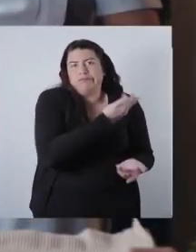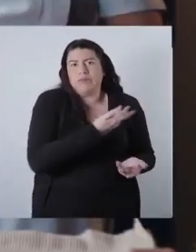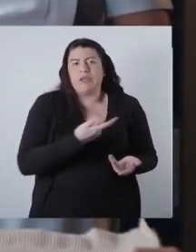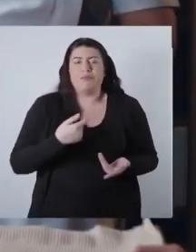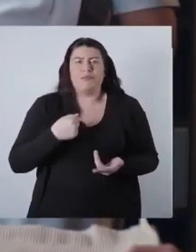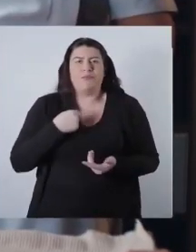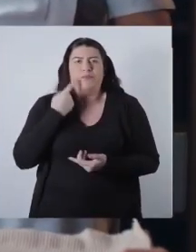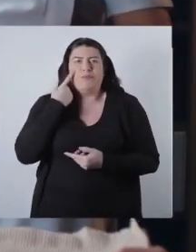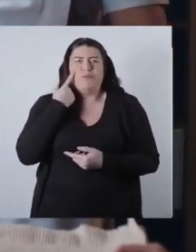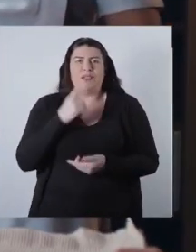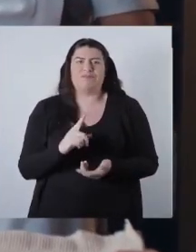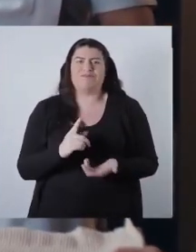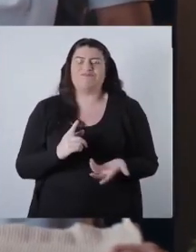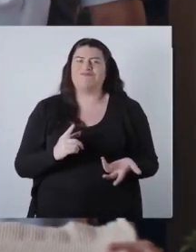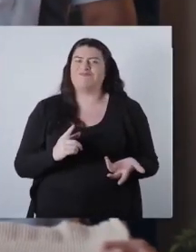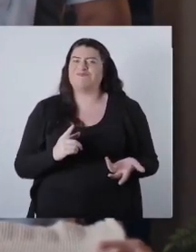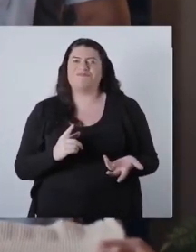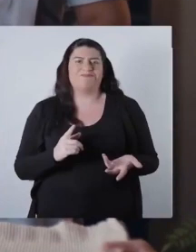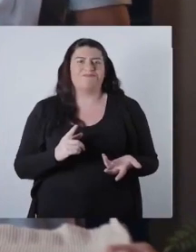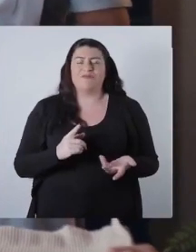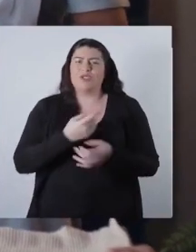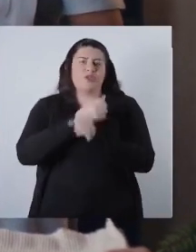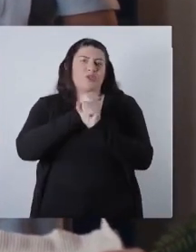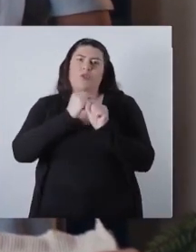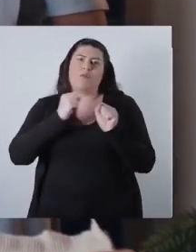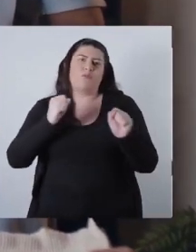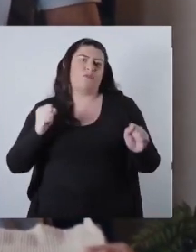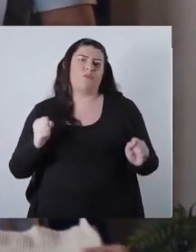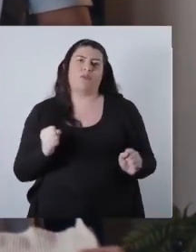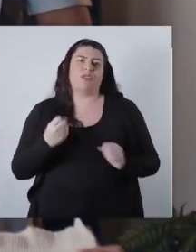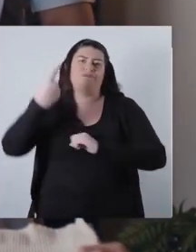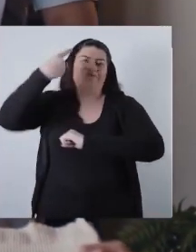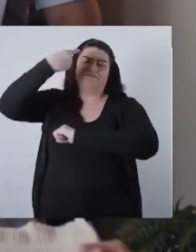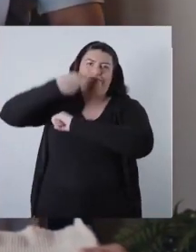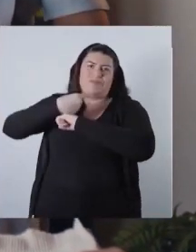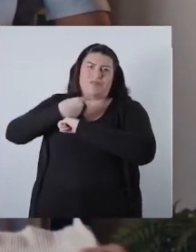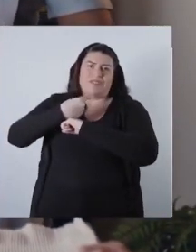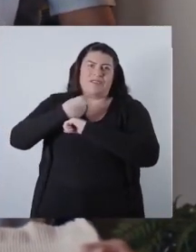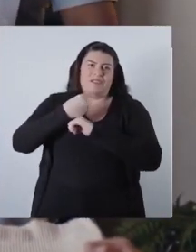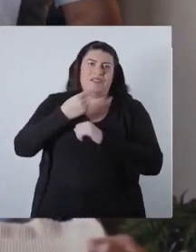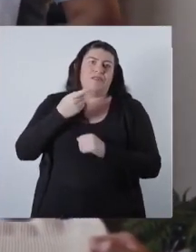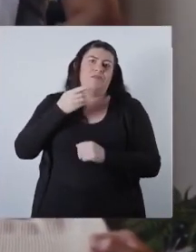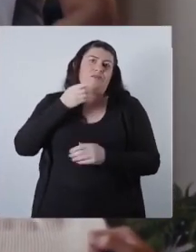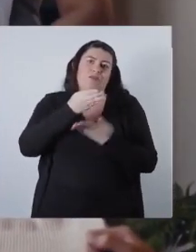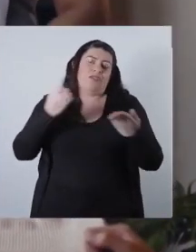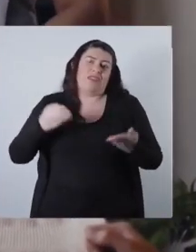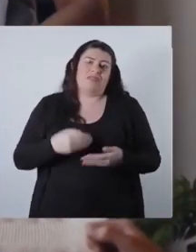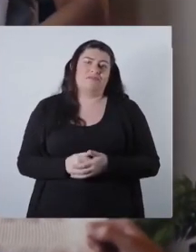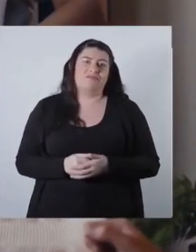esta vez no voy a poder hacer lo que ustedes me dicen.